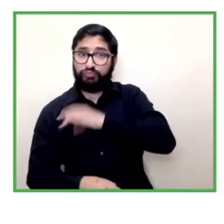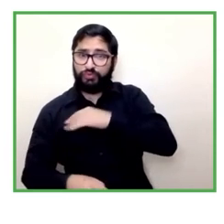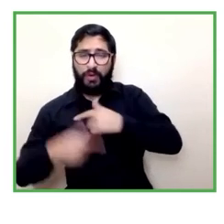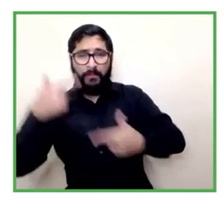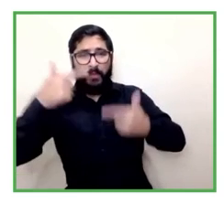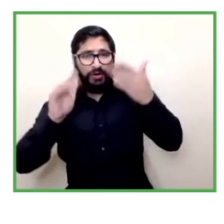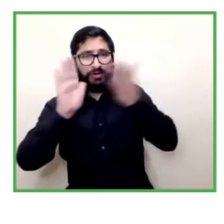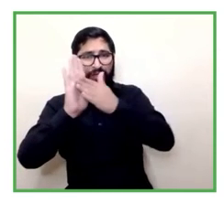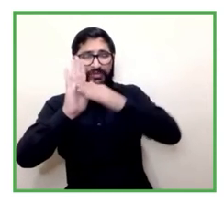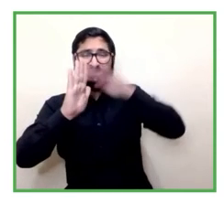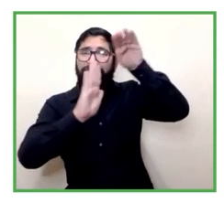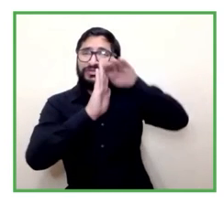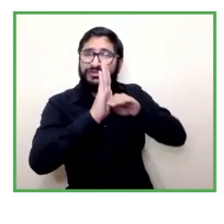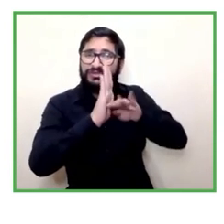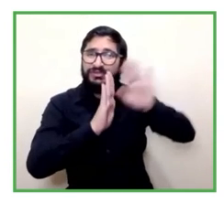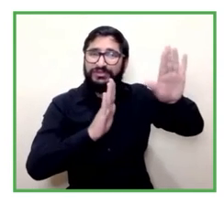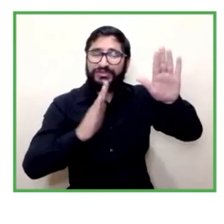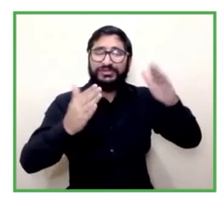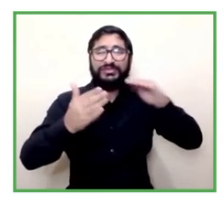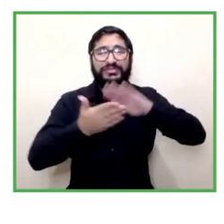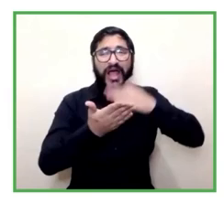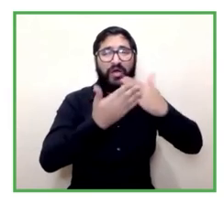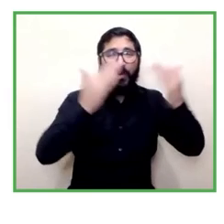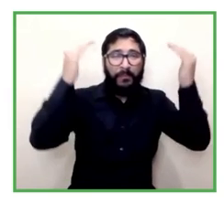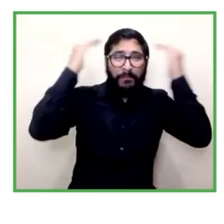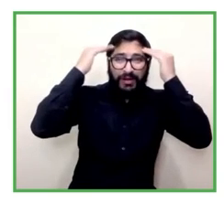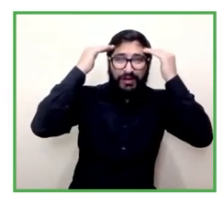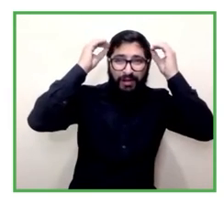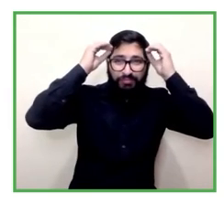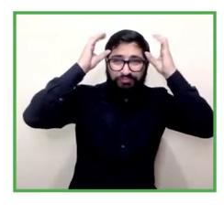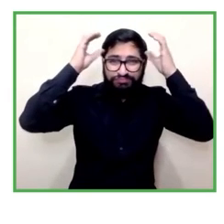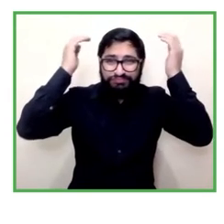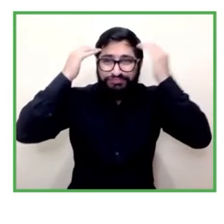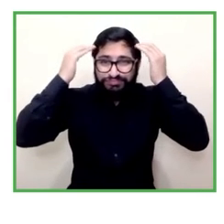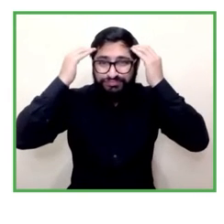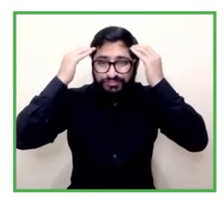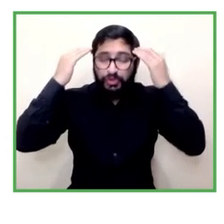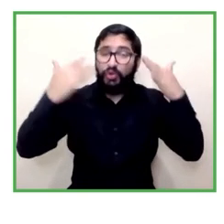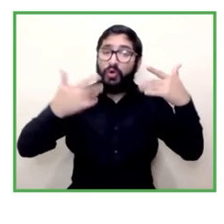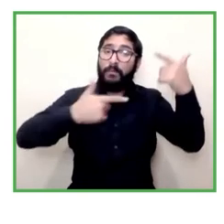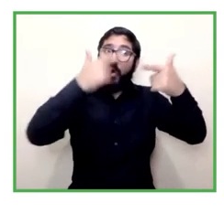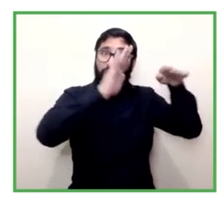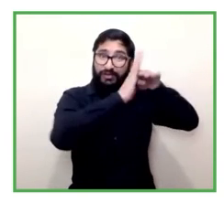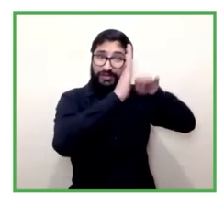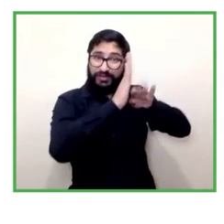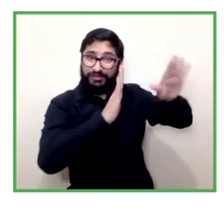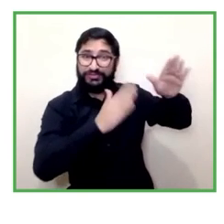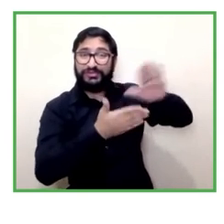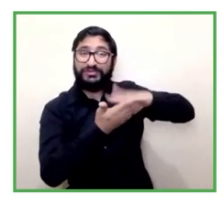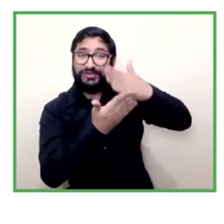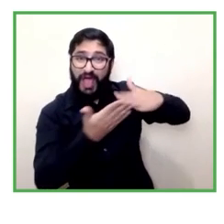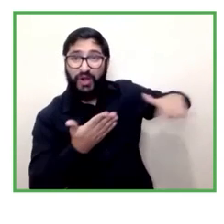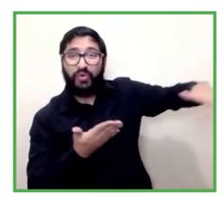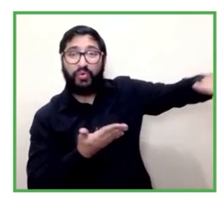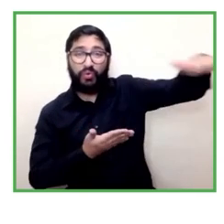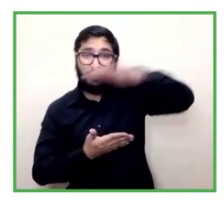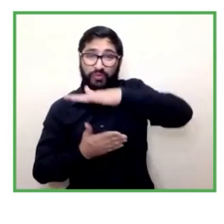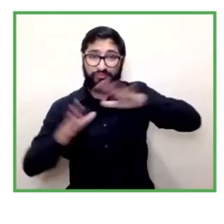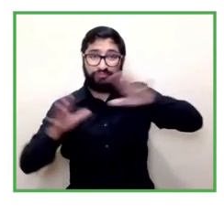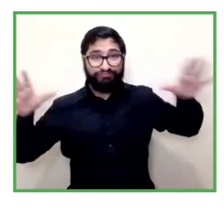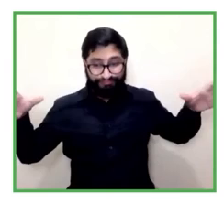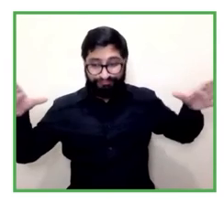el año 90 una política asociada a salud mental comunitaria pero todo se queda en el papel porque no no